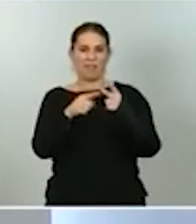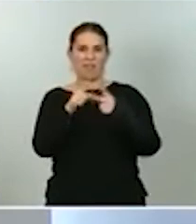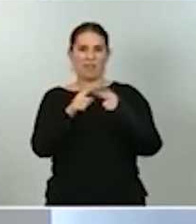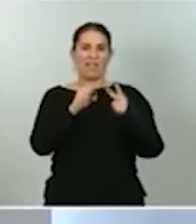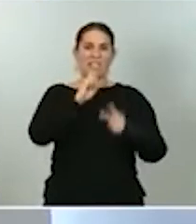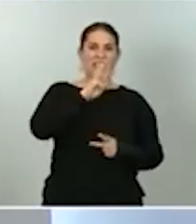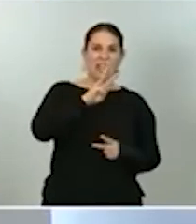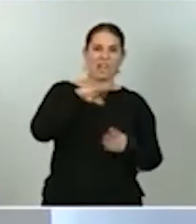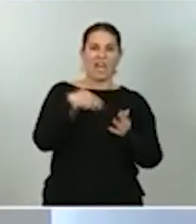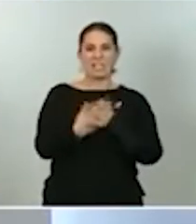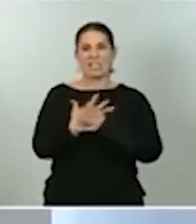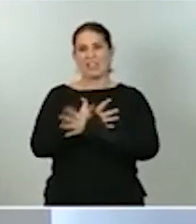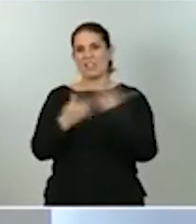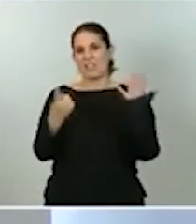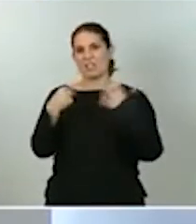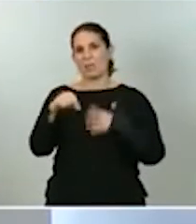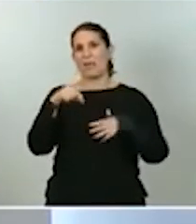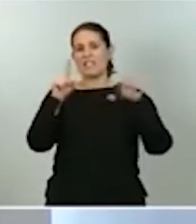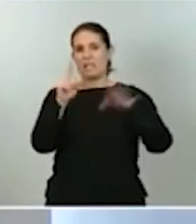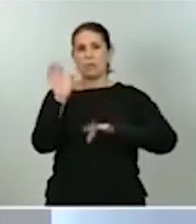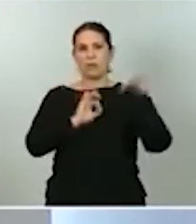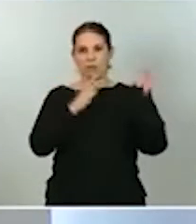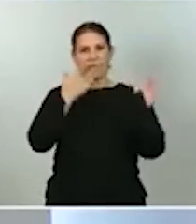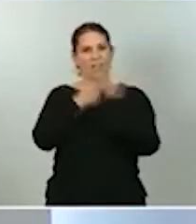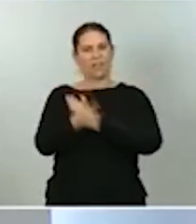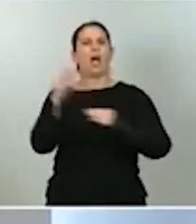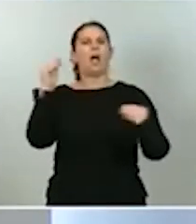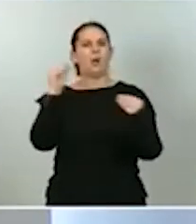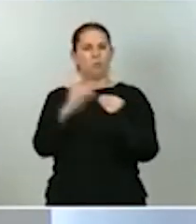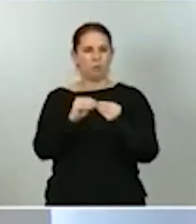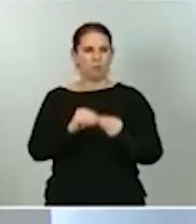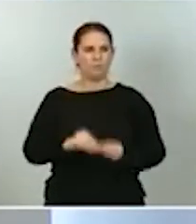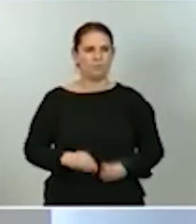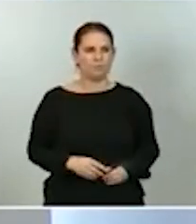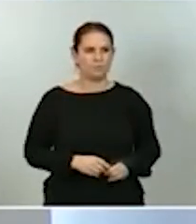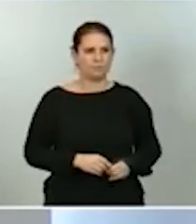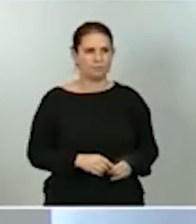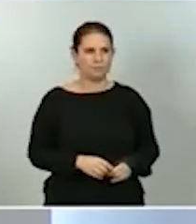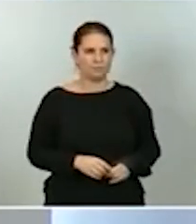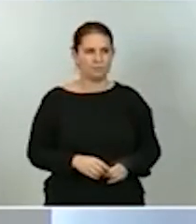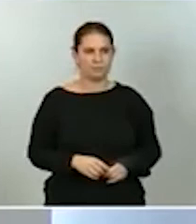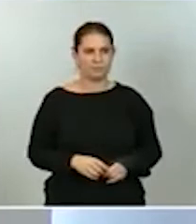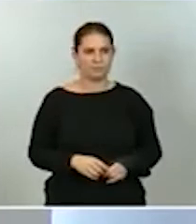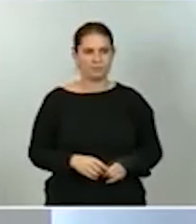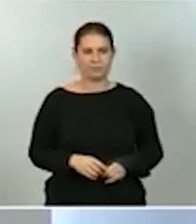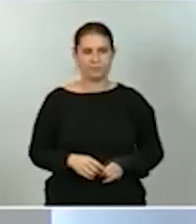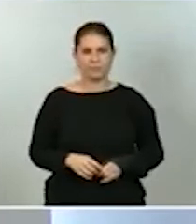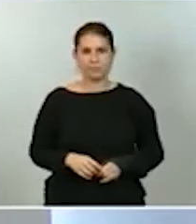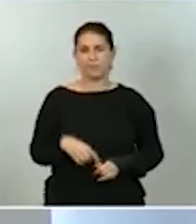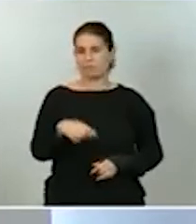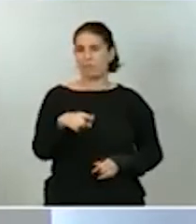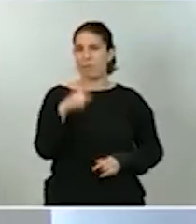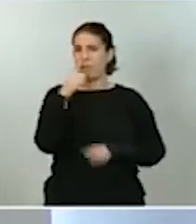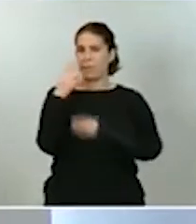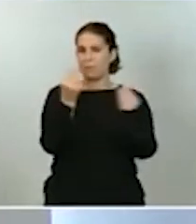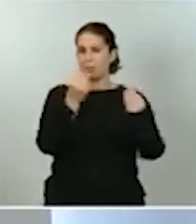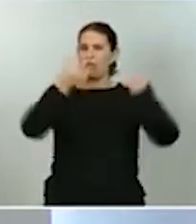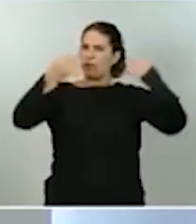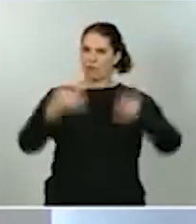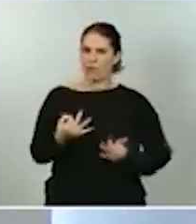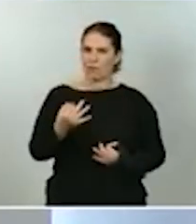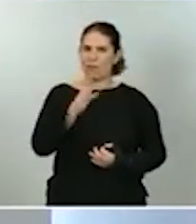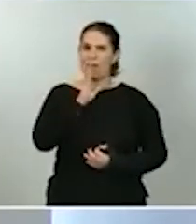,6%. Esta previsión confirma lo que hemos venido señalando, la importancia de